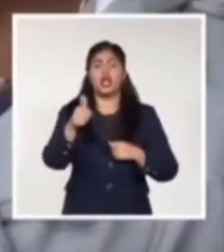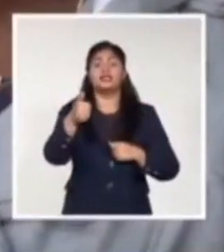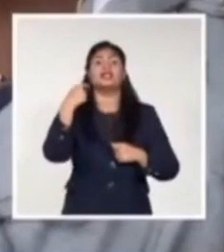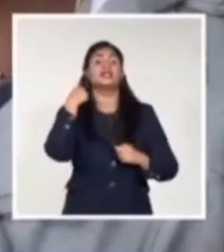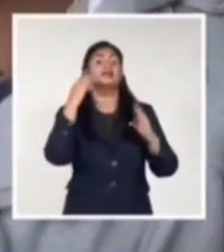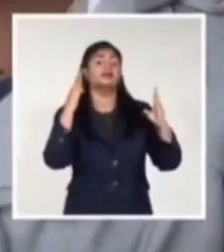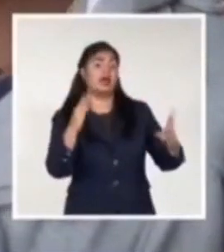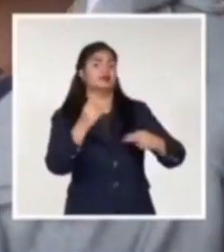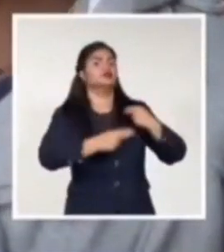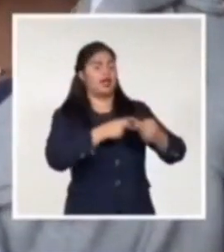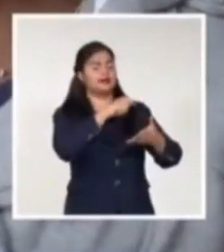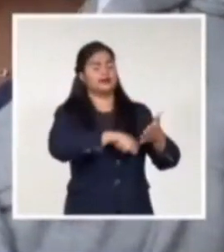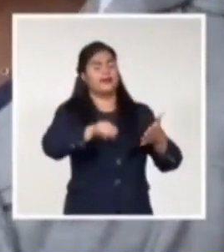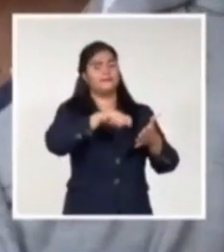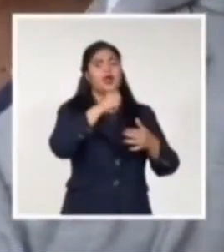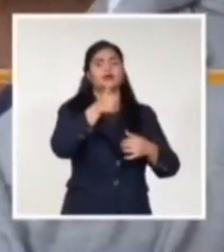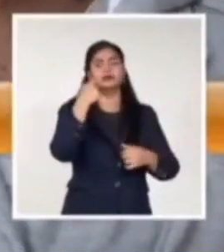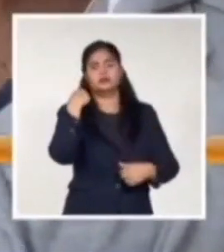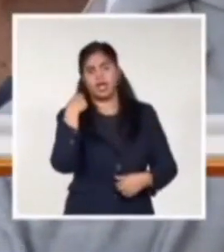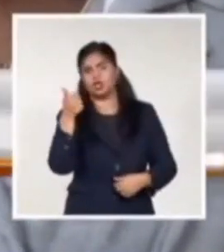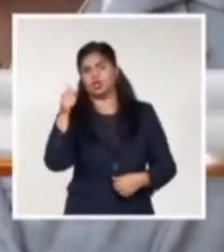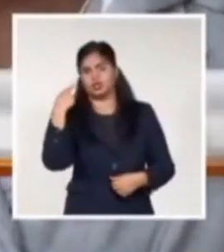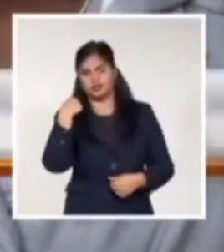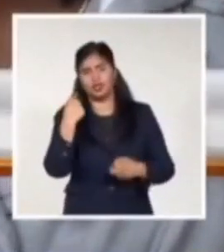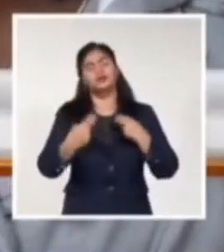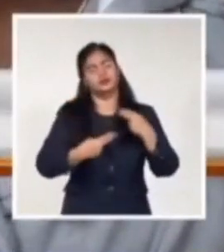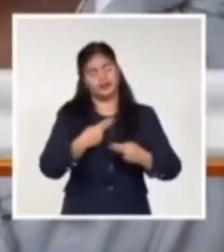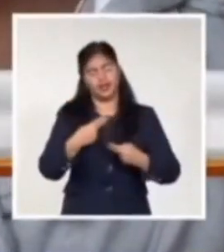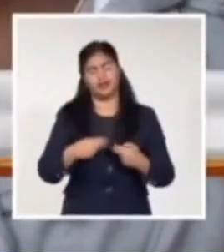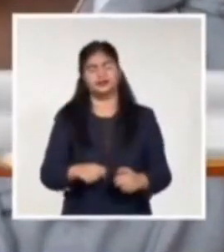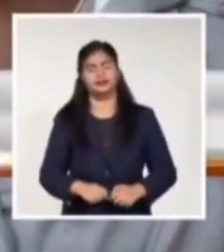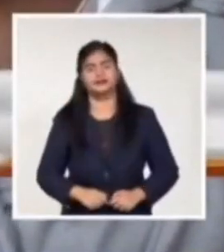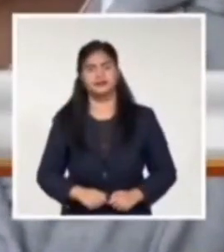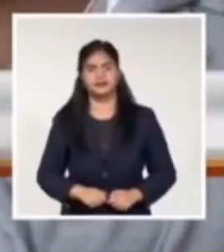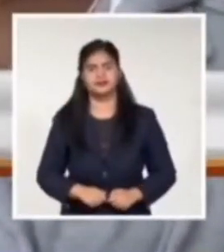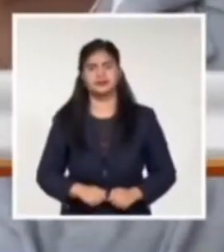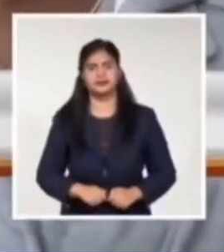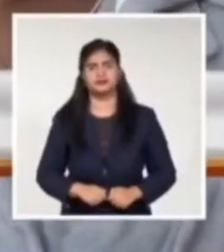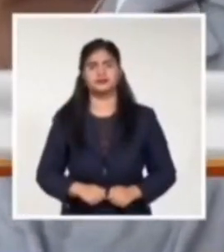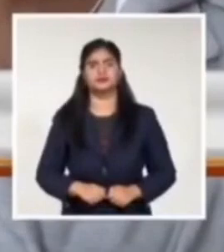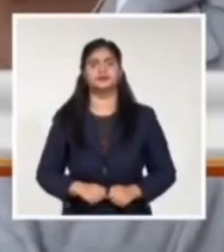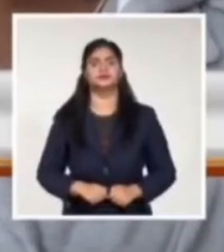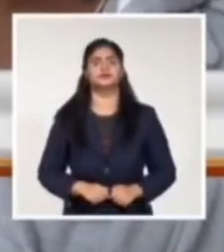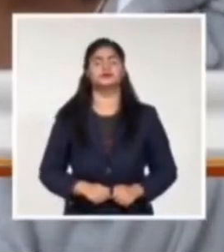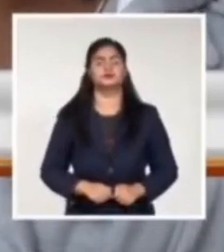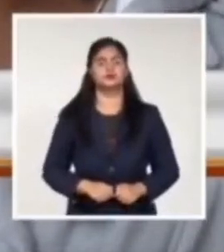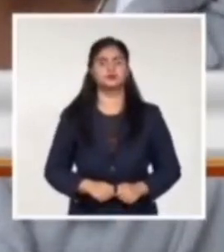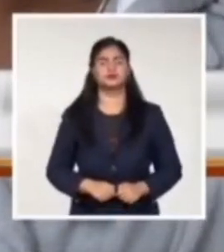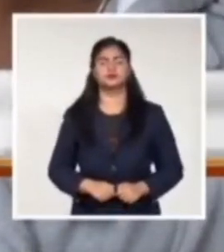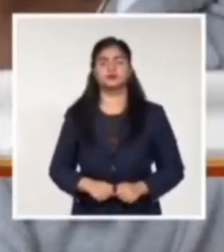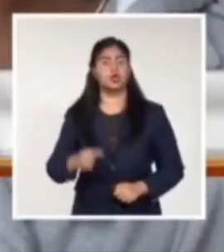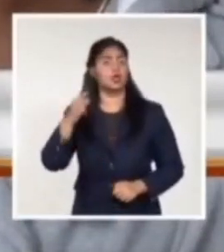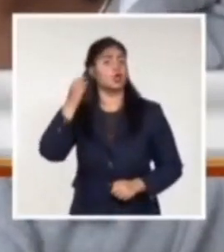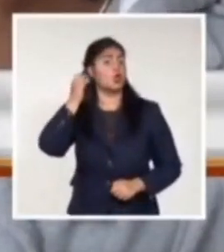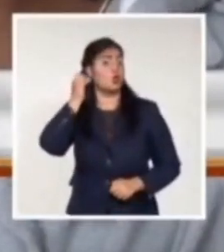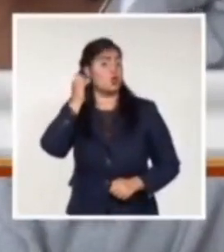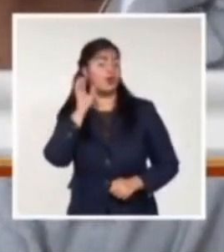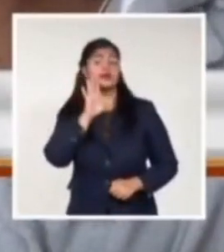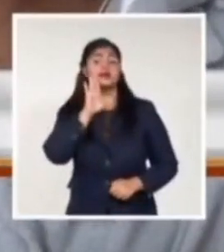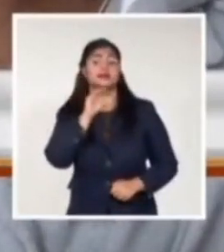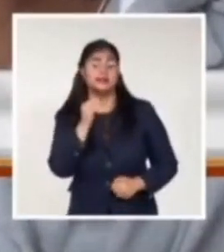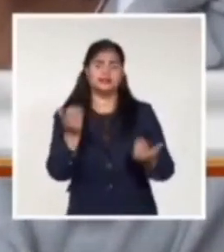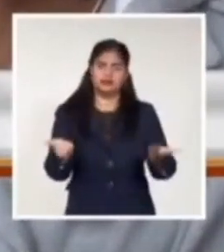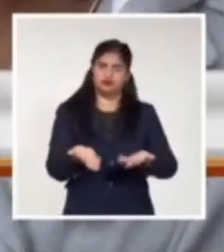poder lograr justamente esa recuperación económica incrementando los ingresos por exportaciones incrementando las producciones nacionales